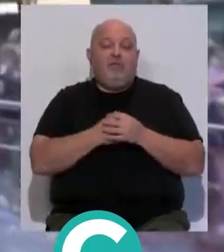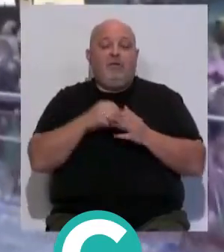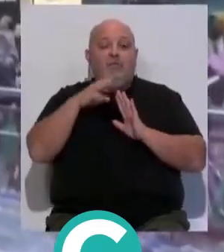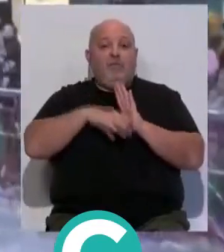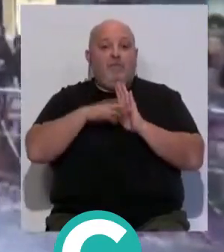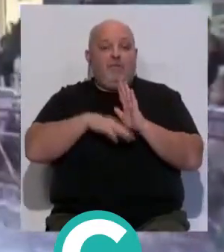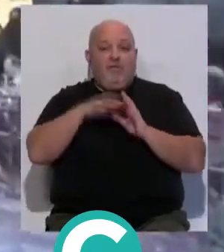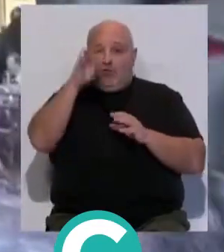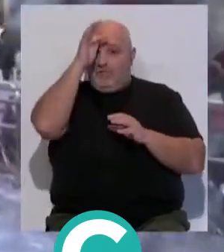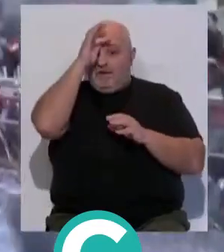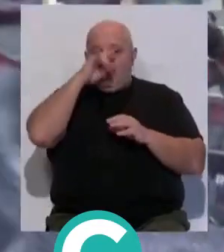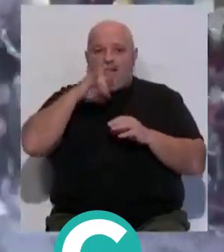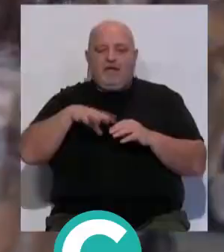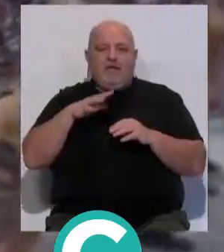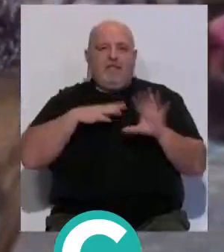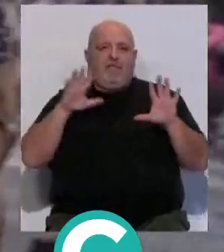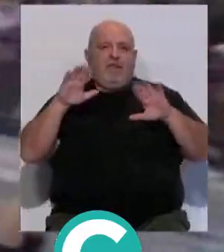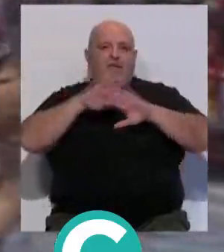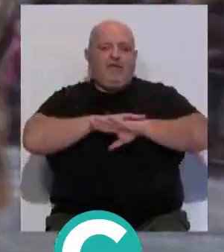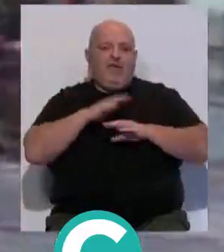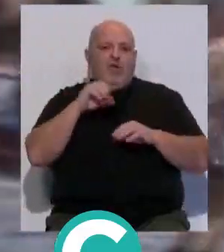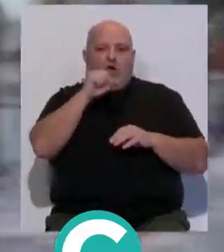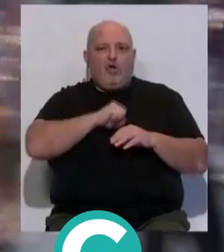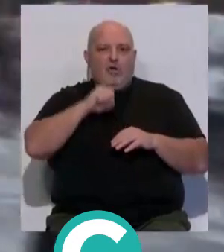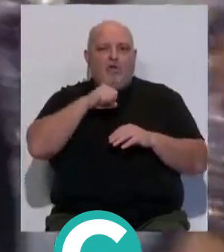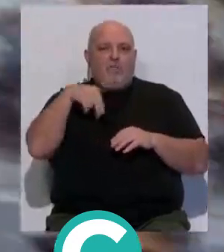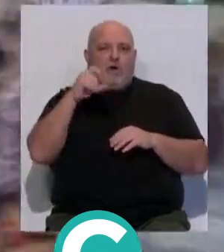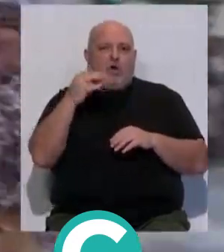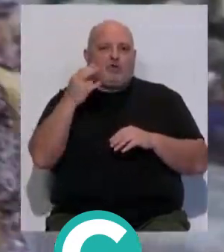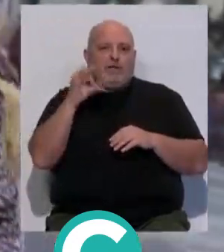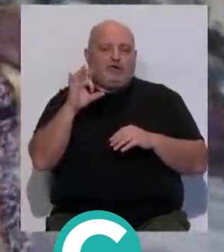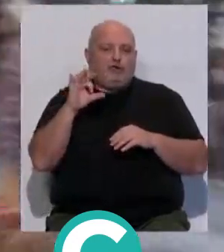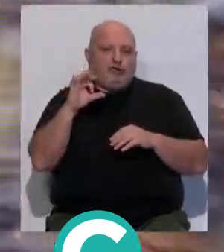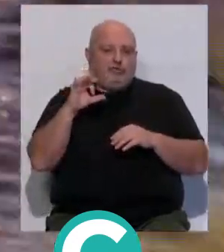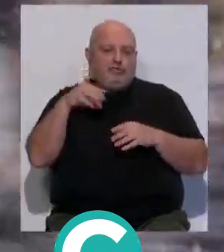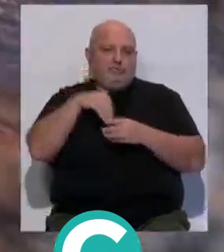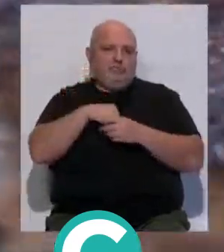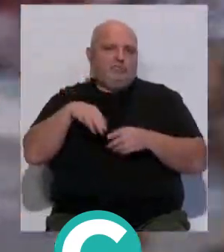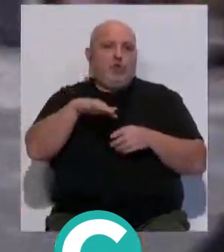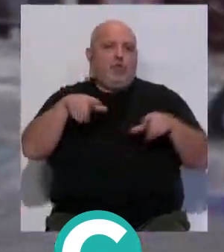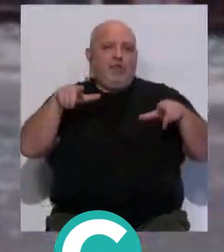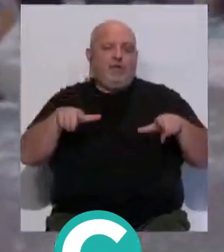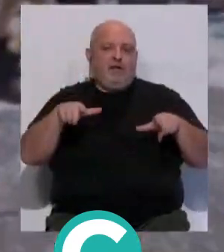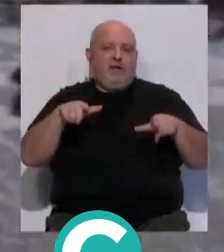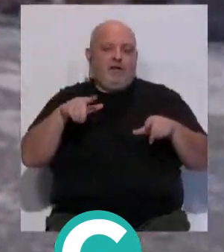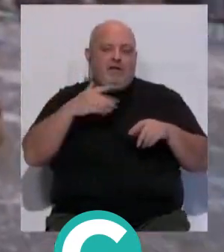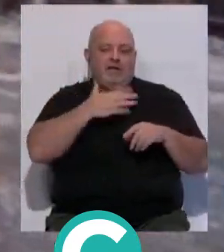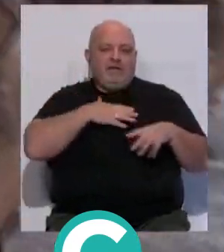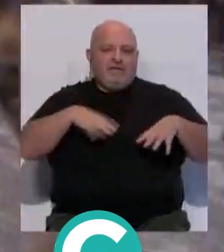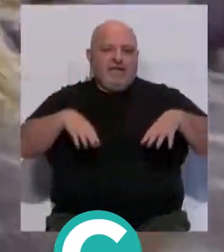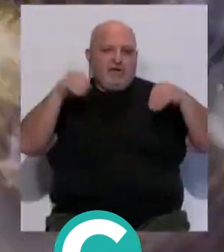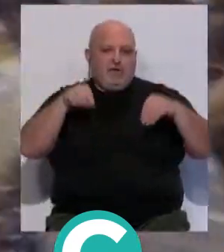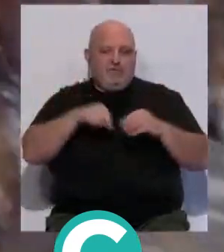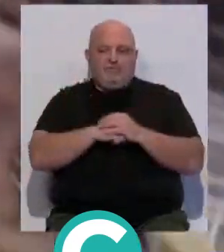la programación del domingo lo puso a las 10 de la noche el concierto de Manuel dos Santos Mix and Noise en el escenario de la plaza de San Antonio.